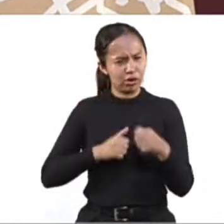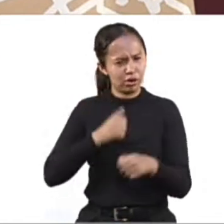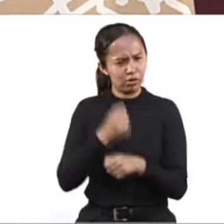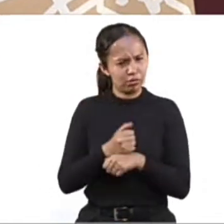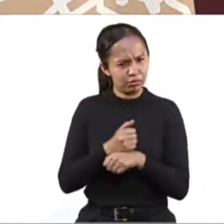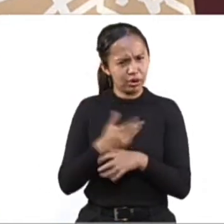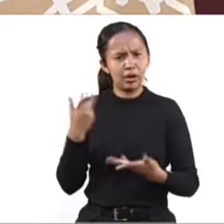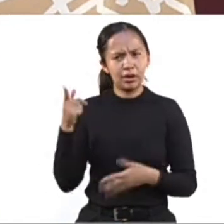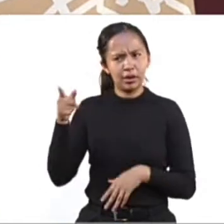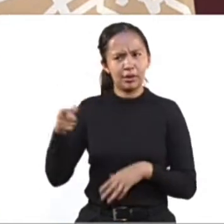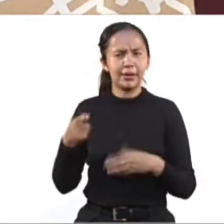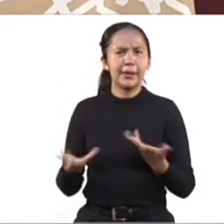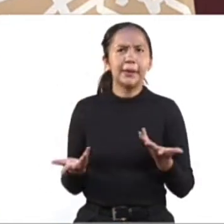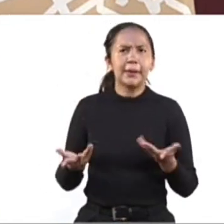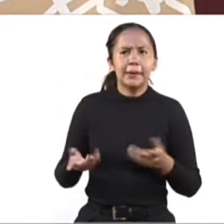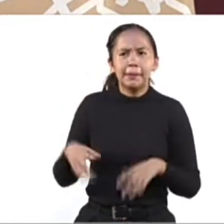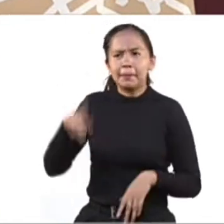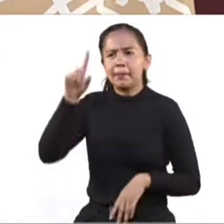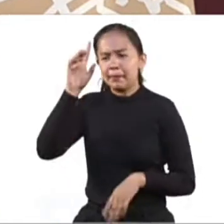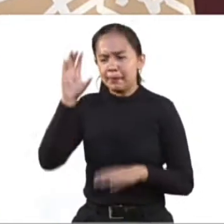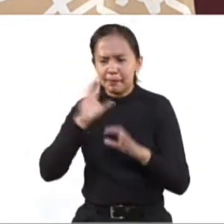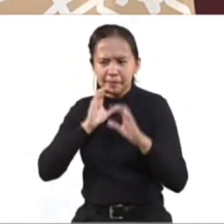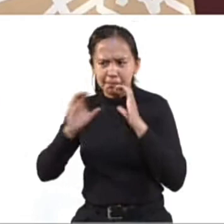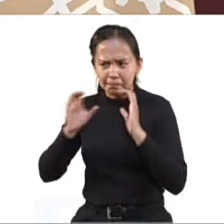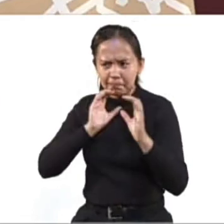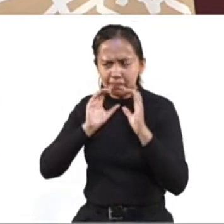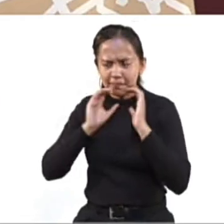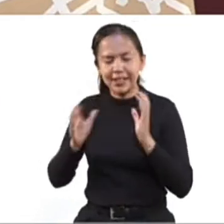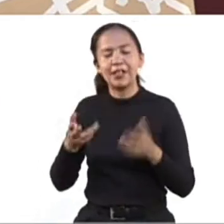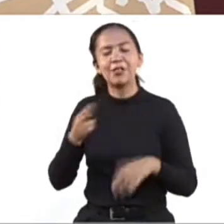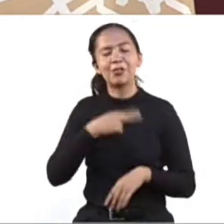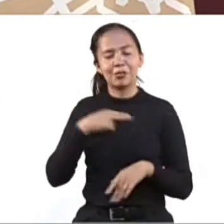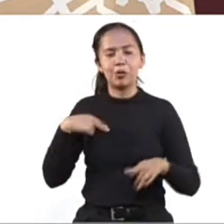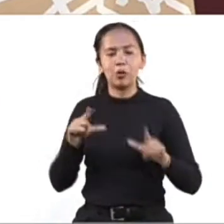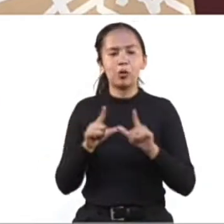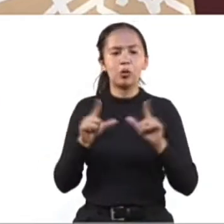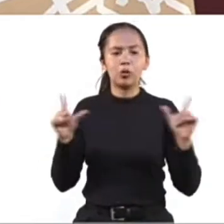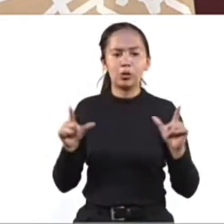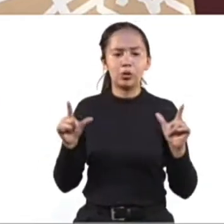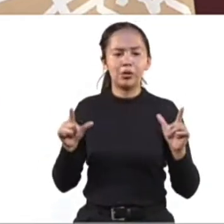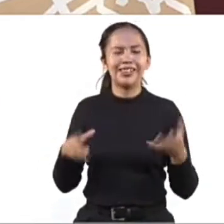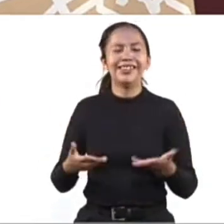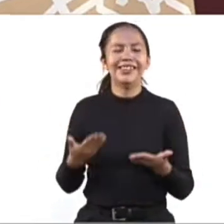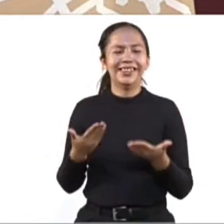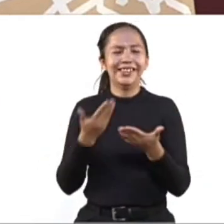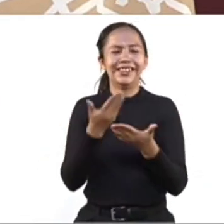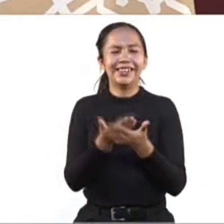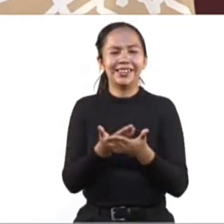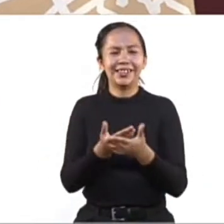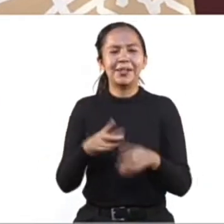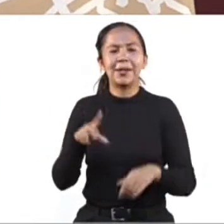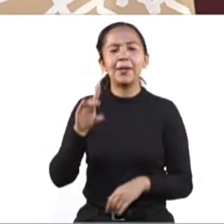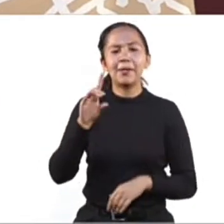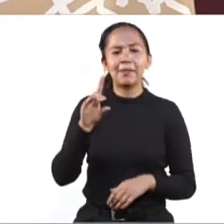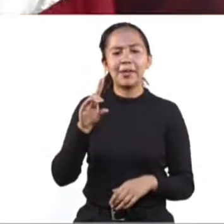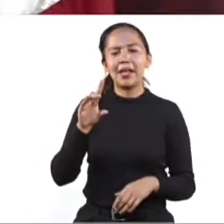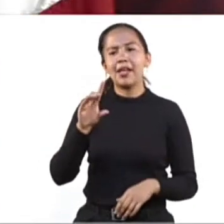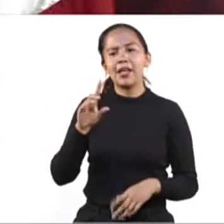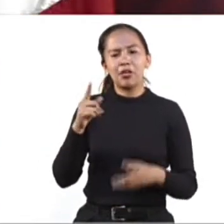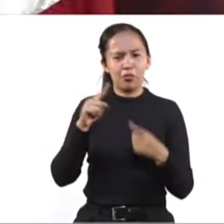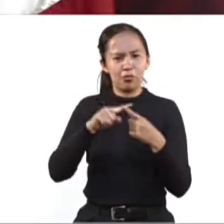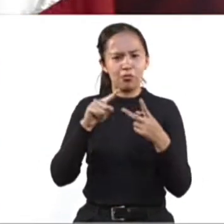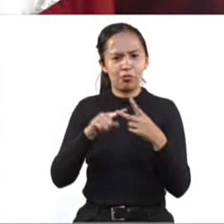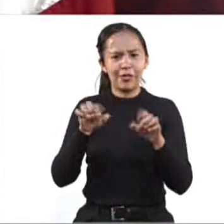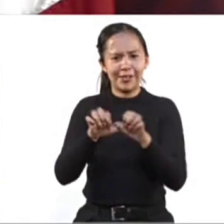y algunos detalles técnicos, ya estamos listos para anunciar una colaboración con las tres empresas de telefonía